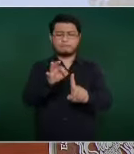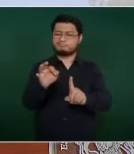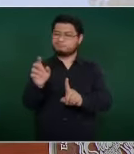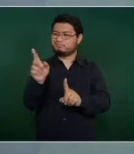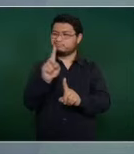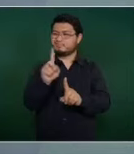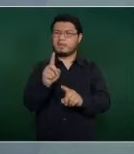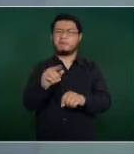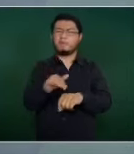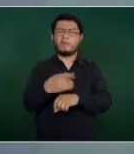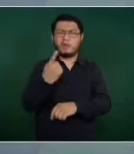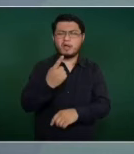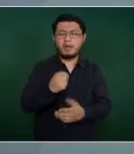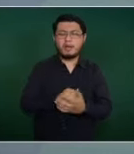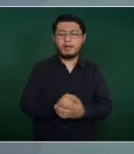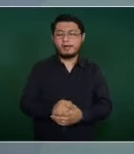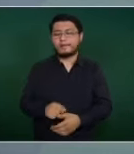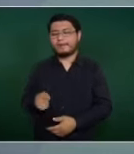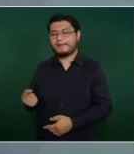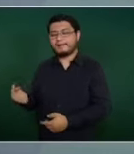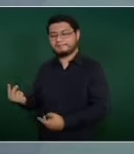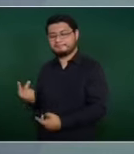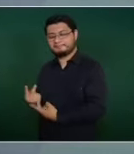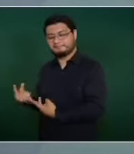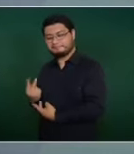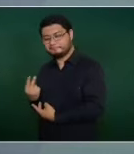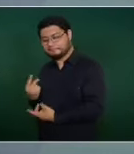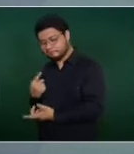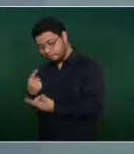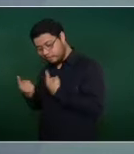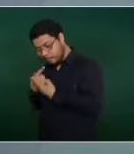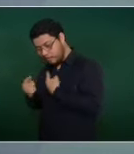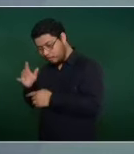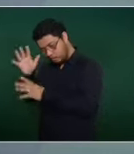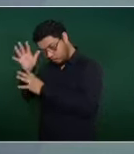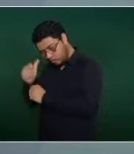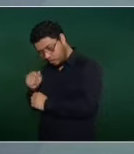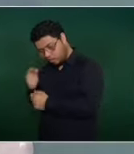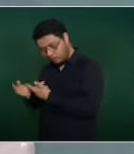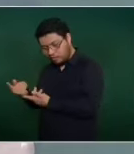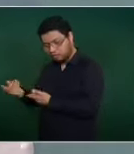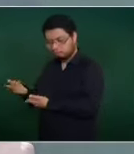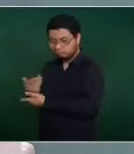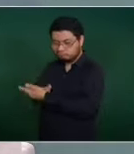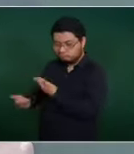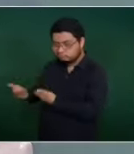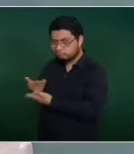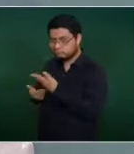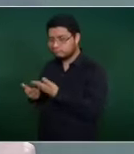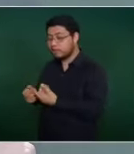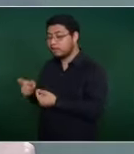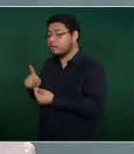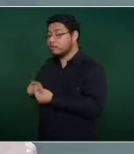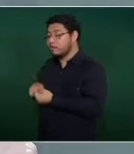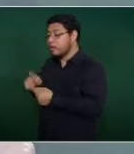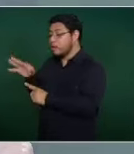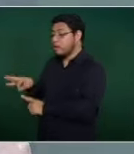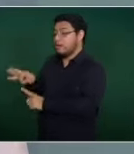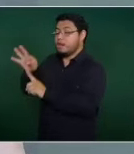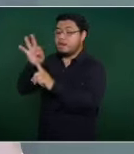en acuerdos cupulares a quienes van a ser consejeros.